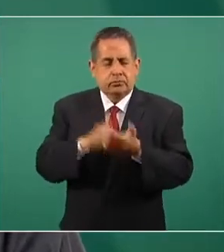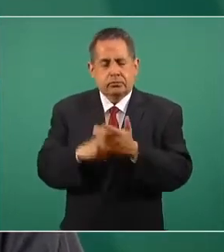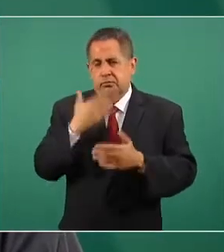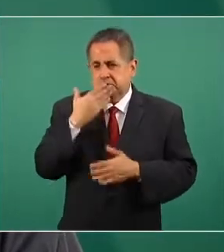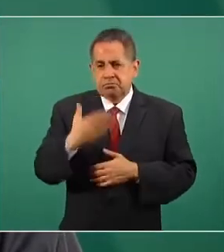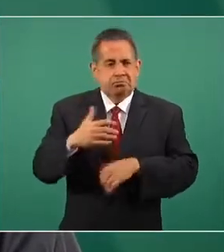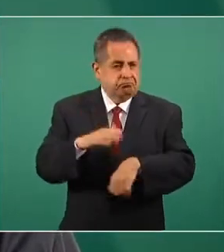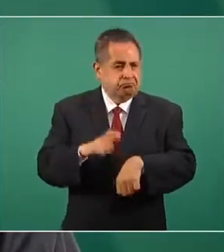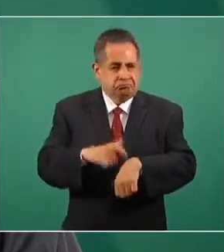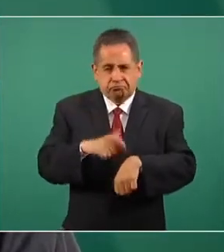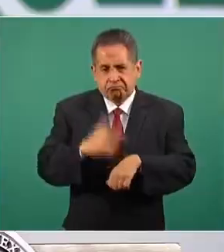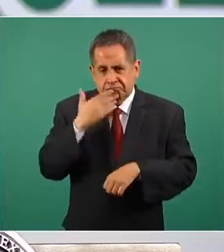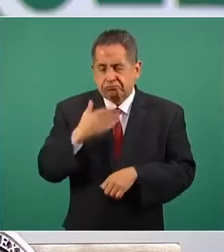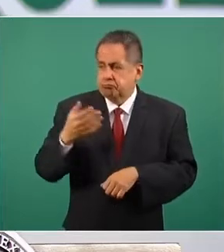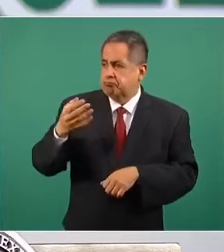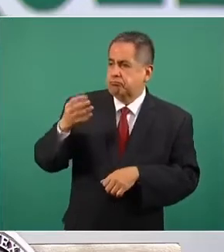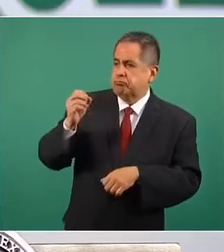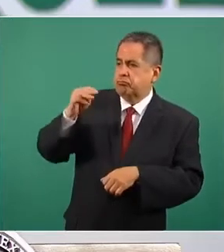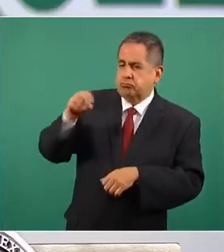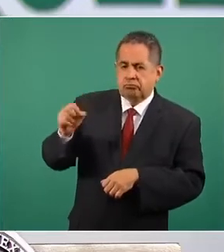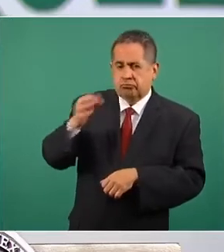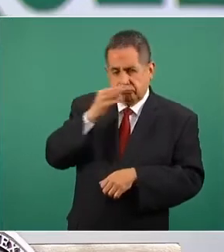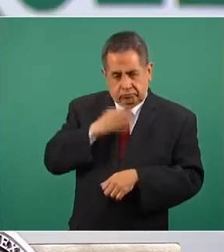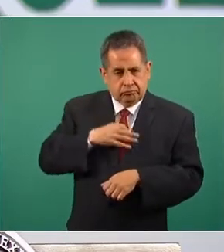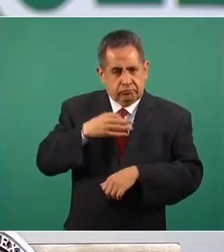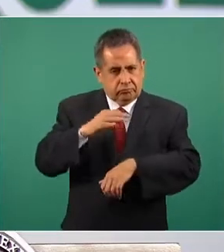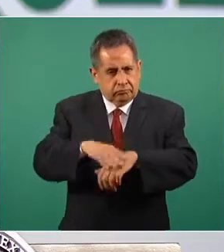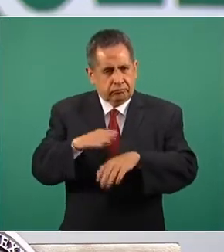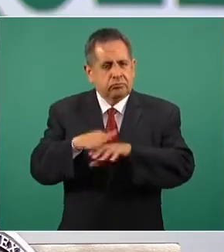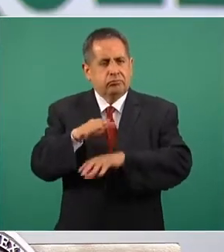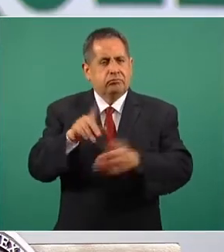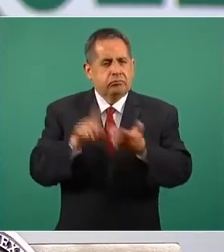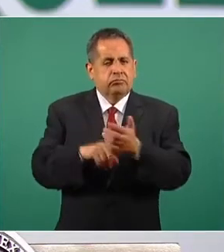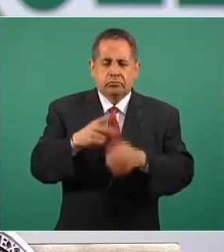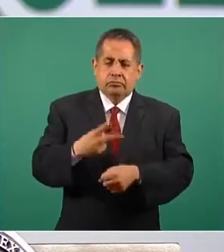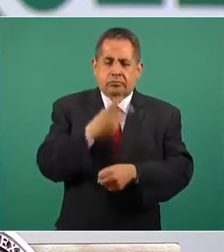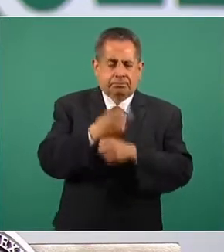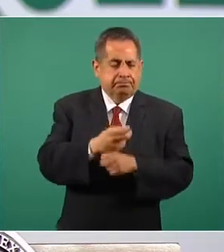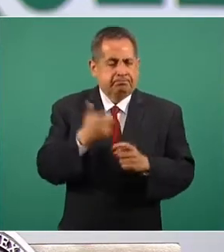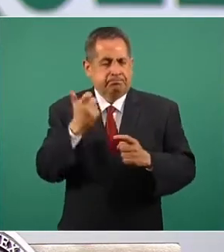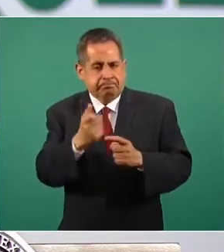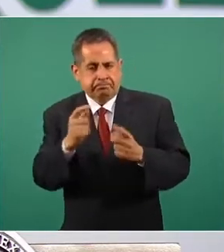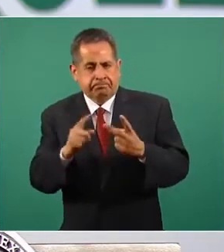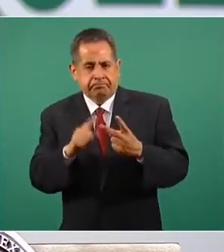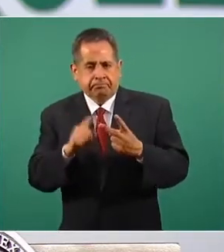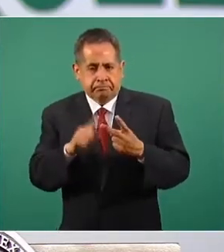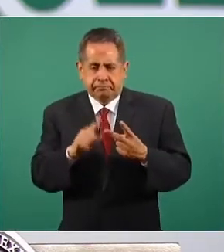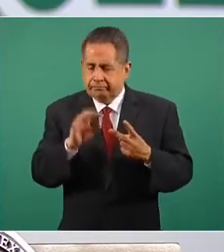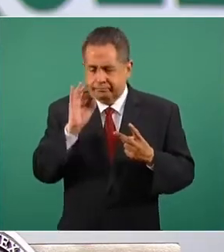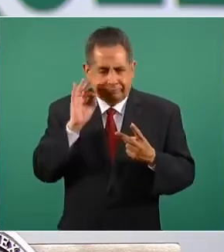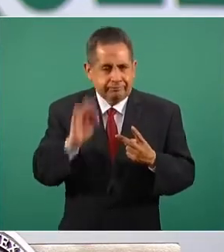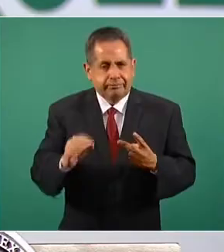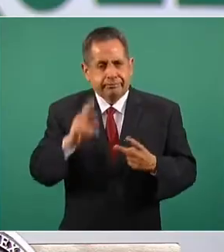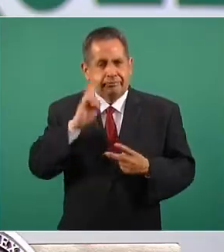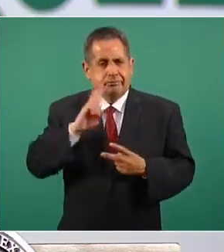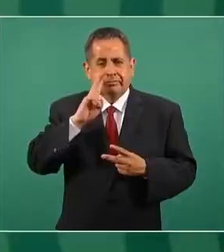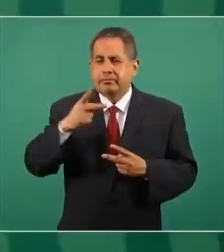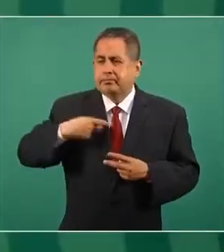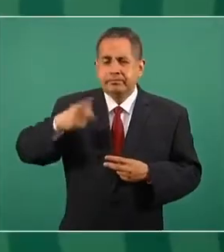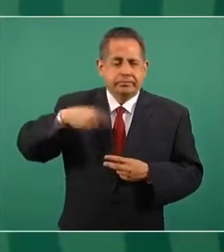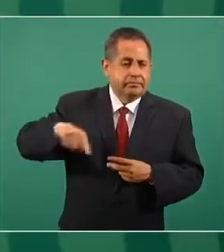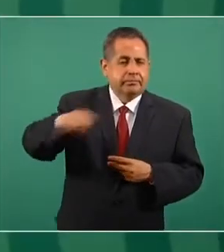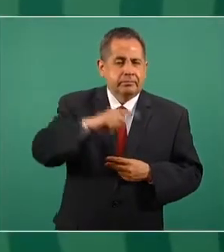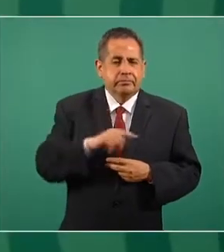respetando lo que nos dice la Organización Mundial de Salud en cuanto a la segunda dosis y estamos pendientes de que las personas